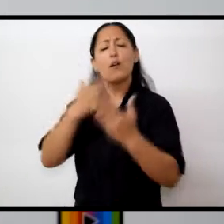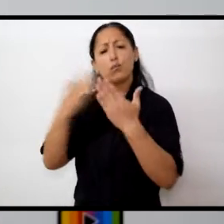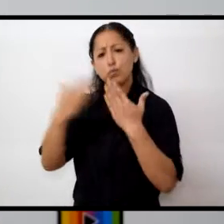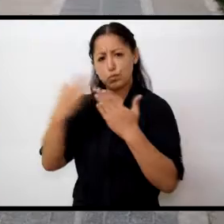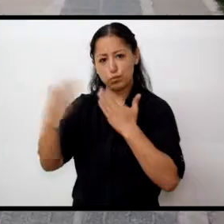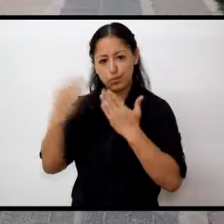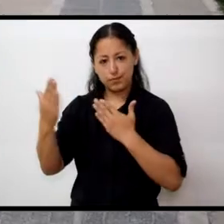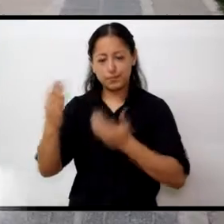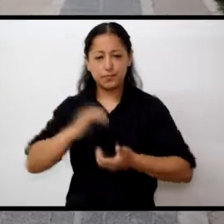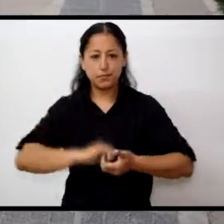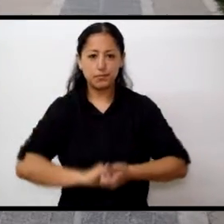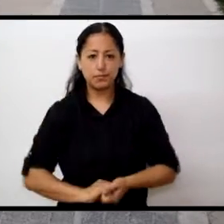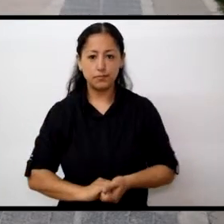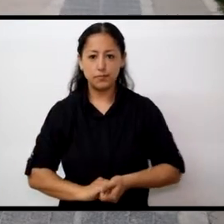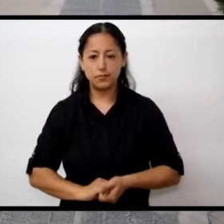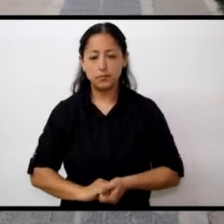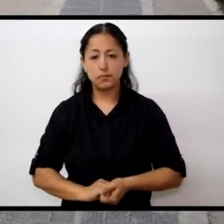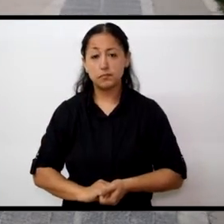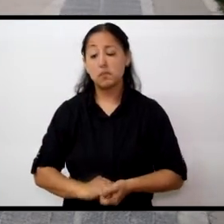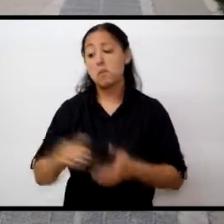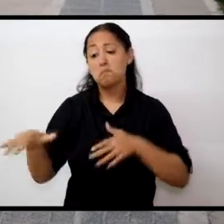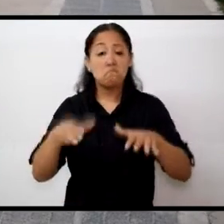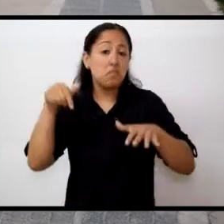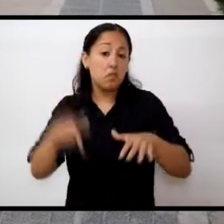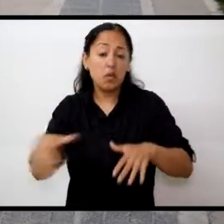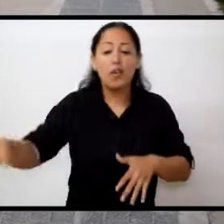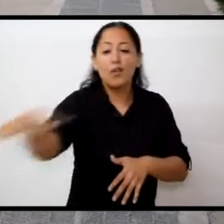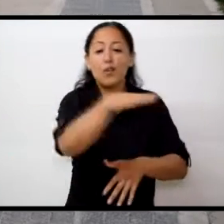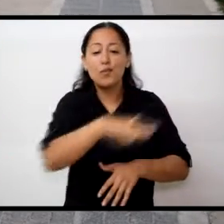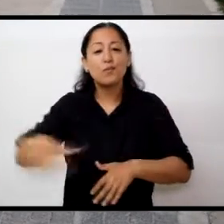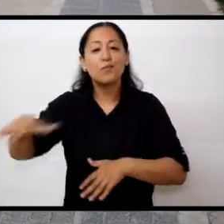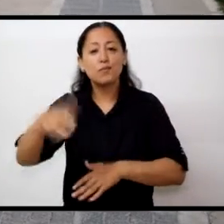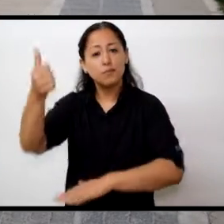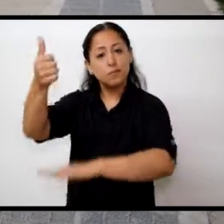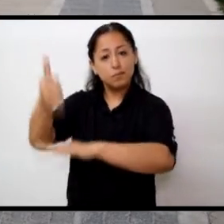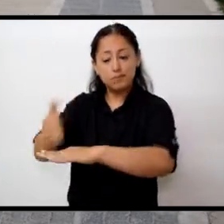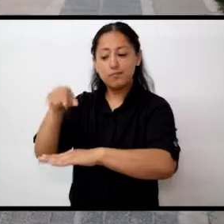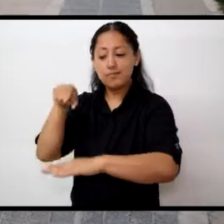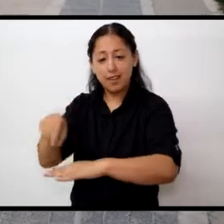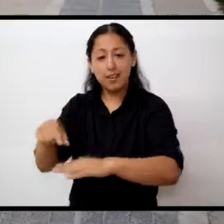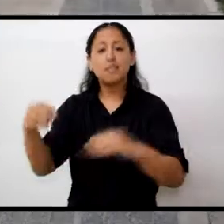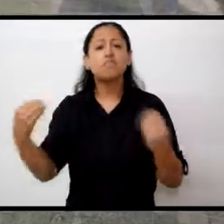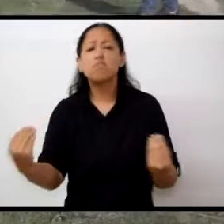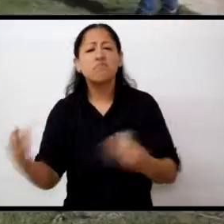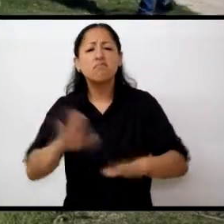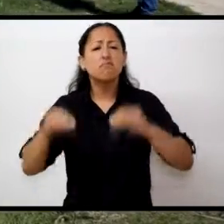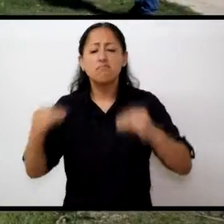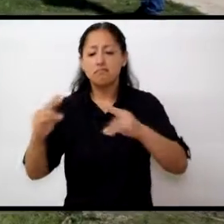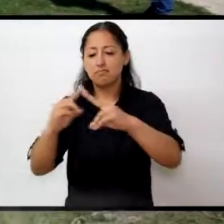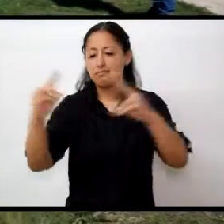información. Estamos precisamente en la zona donde se va a ejecutar una alcantarilla puente sobre el